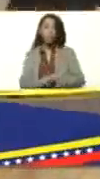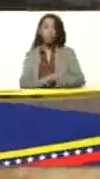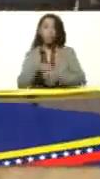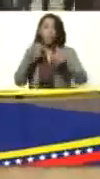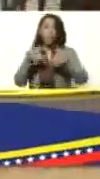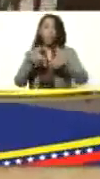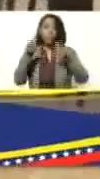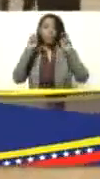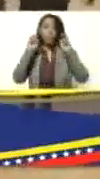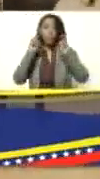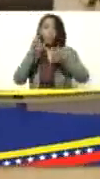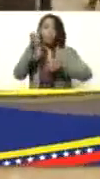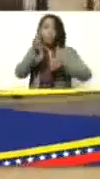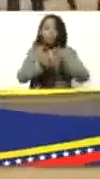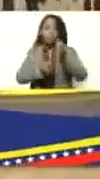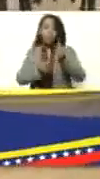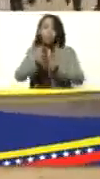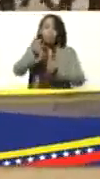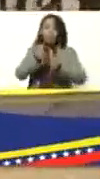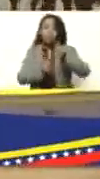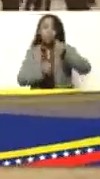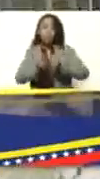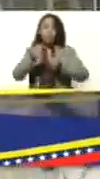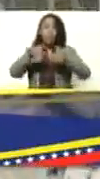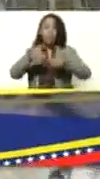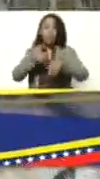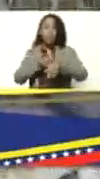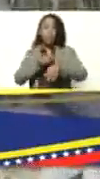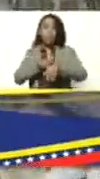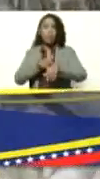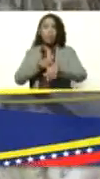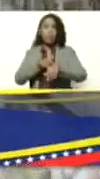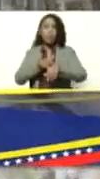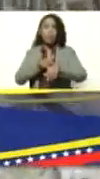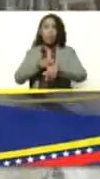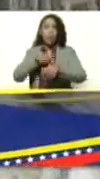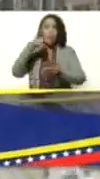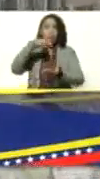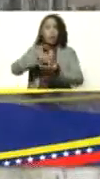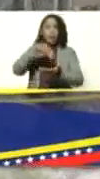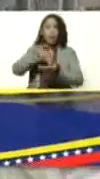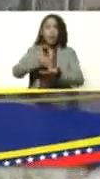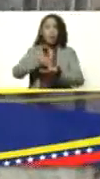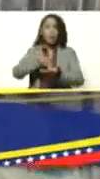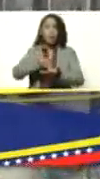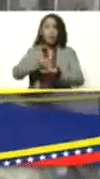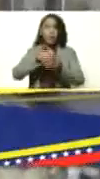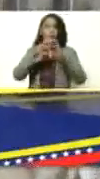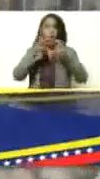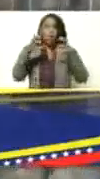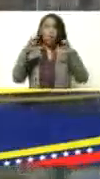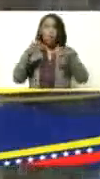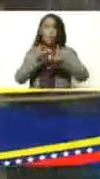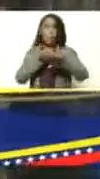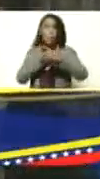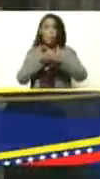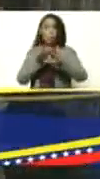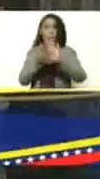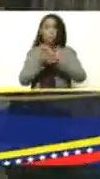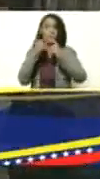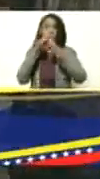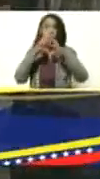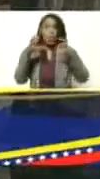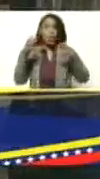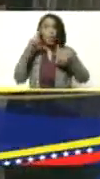de ordeño, donde están los muchachos ordeñando en este momento las cabras. Perdón, las ovejas. Ellos hemos